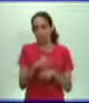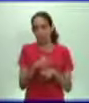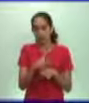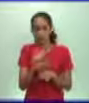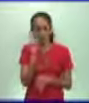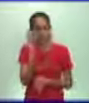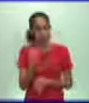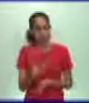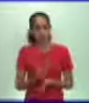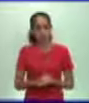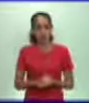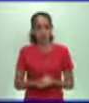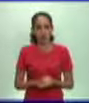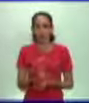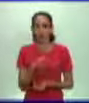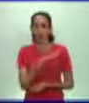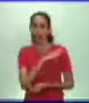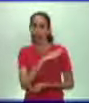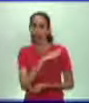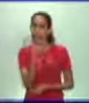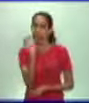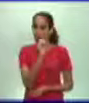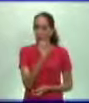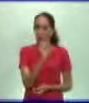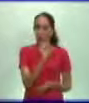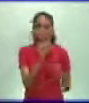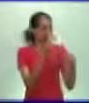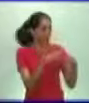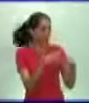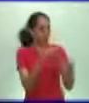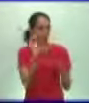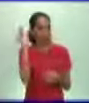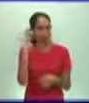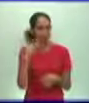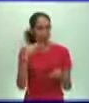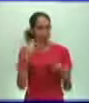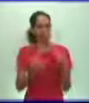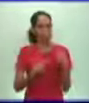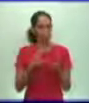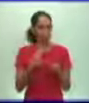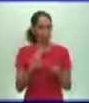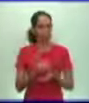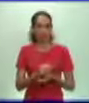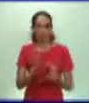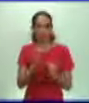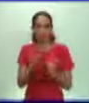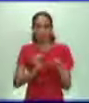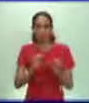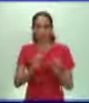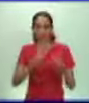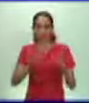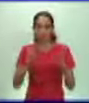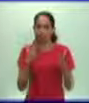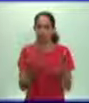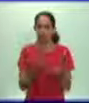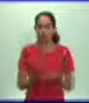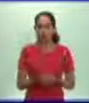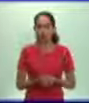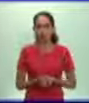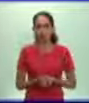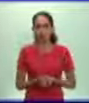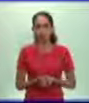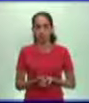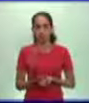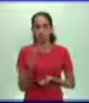organizados y eran dirigidos por experimentados, que ya tenían esas experiencias militares. Por tanto, esos enfrentamientos desiguales